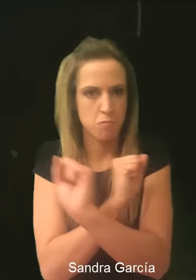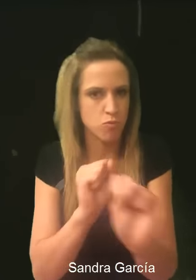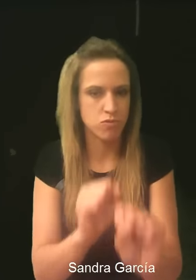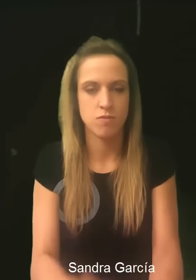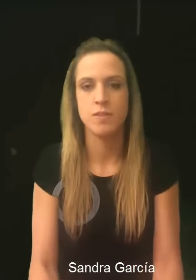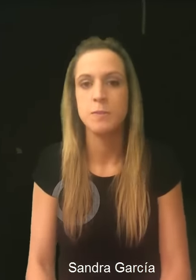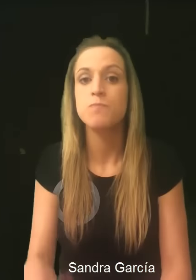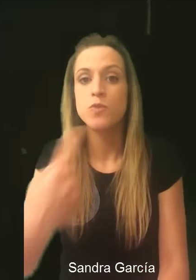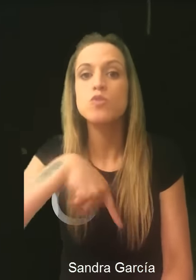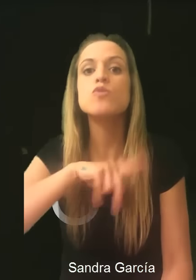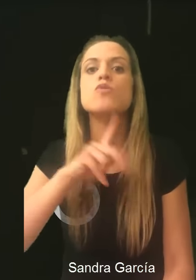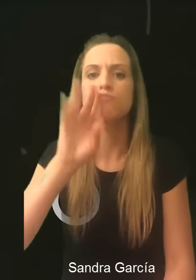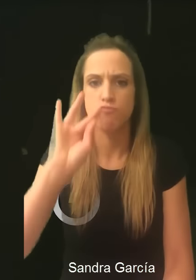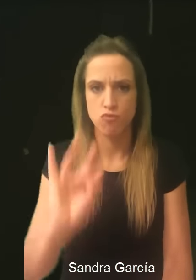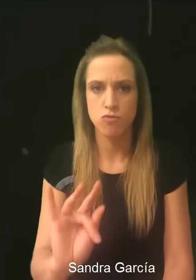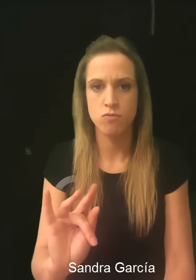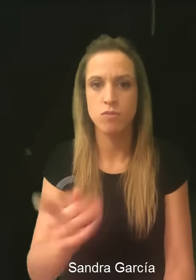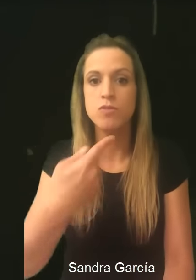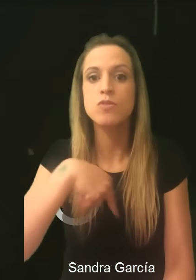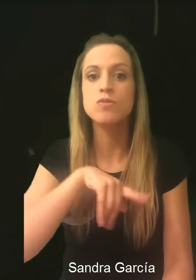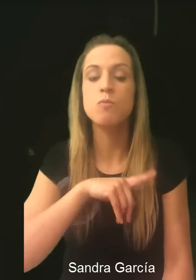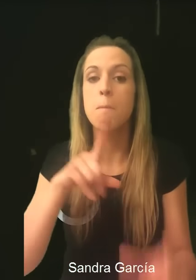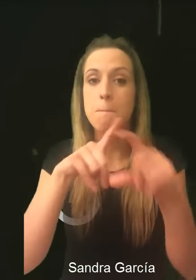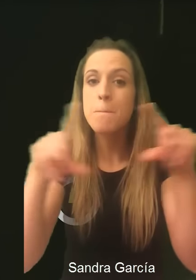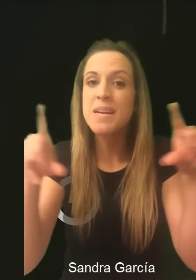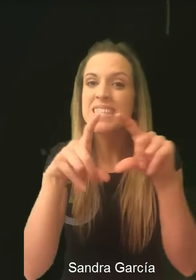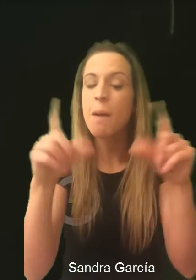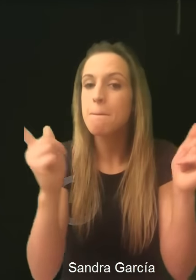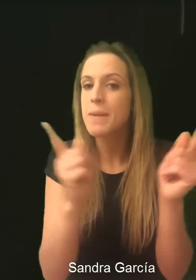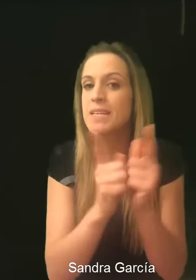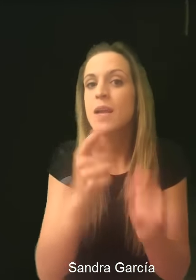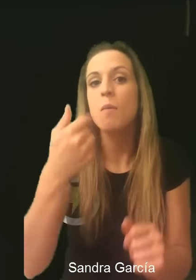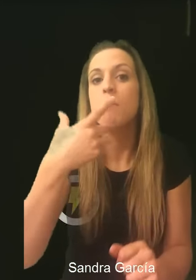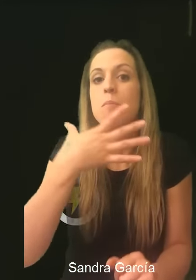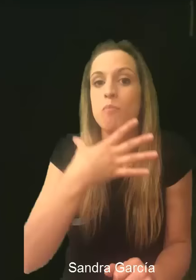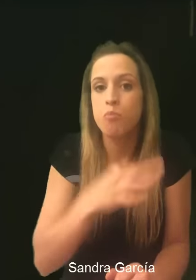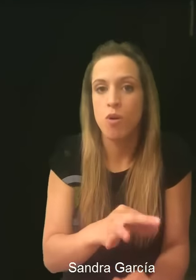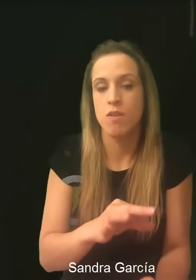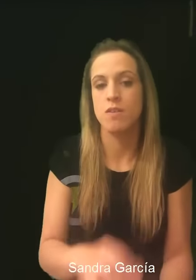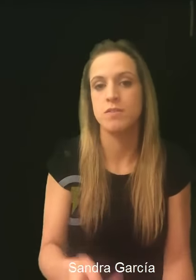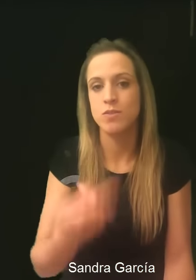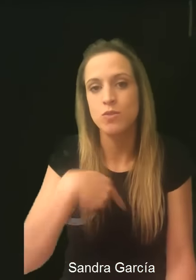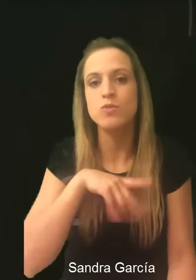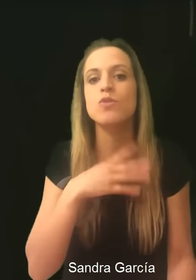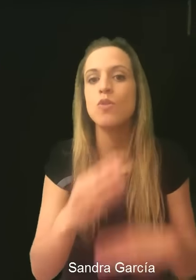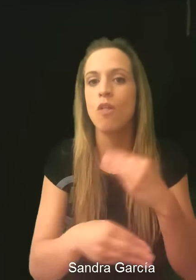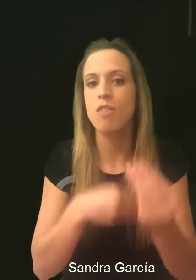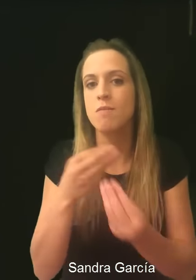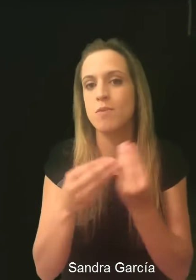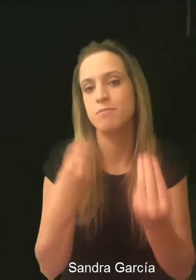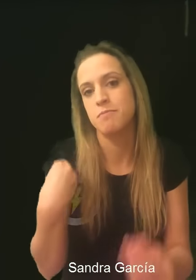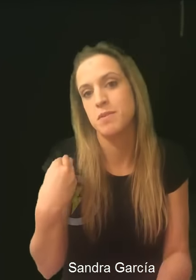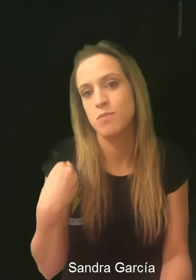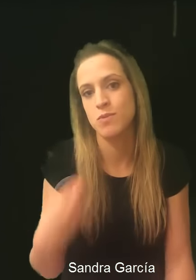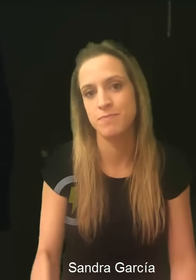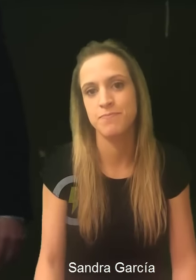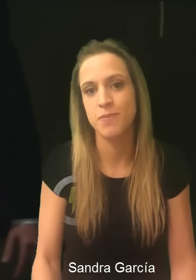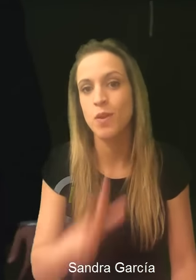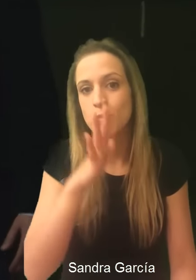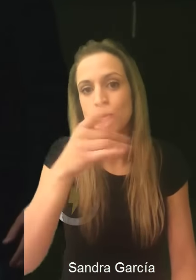Nosotros sí lo hacemos, nos lo podemos permitir. Una pyme se la puede permitir, domolestra se lo permite y ahí estamos